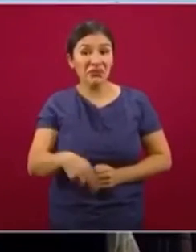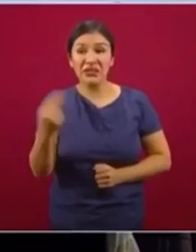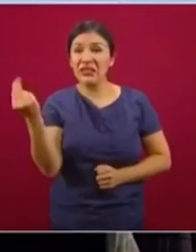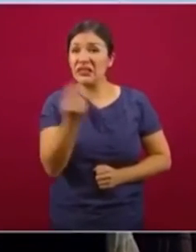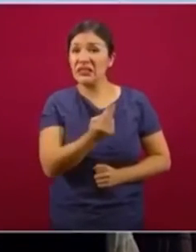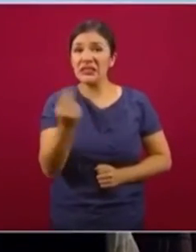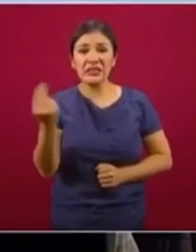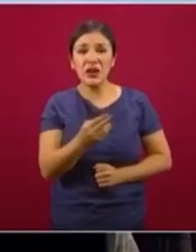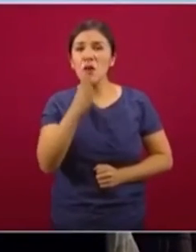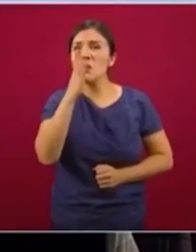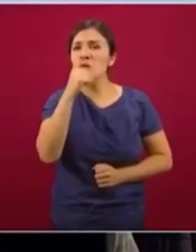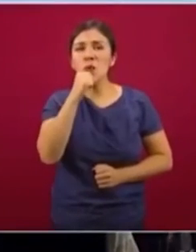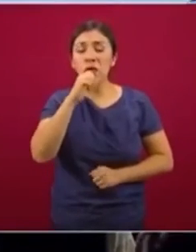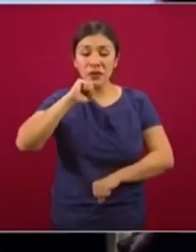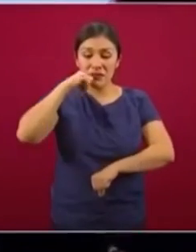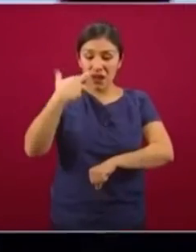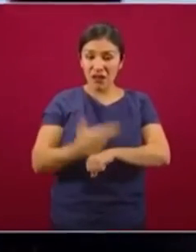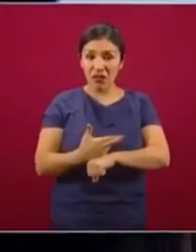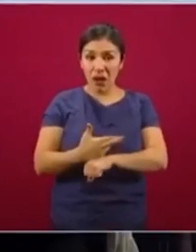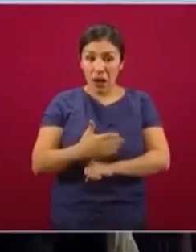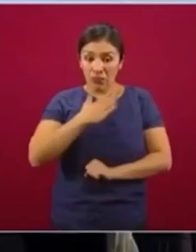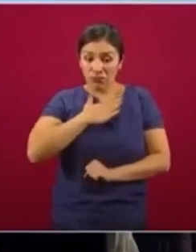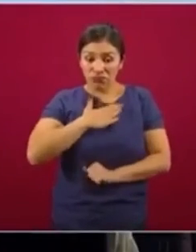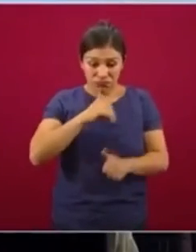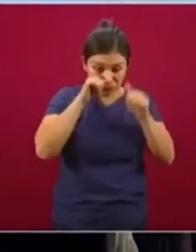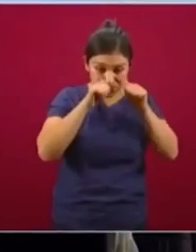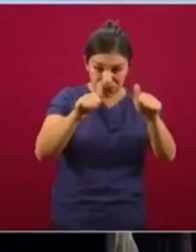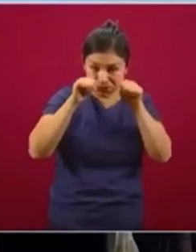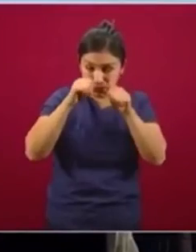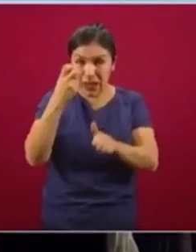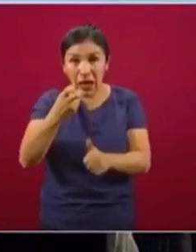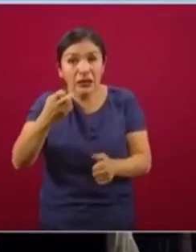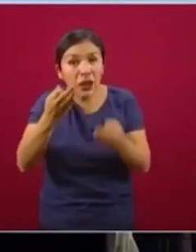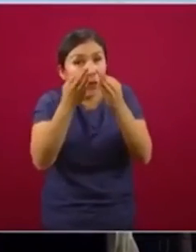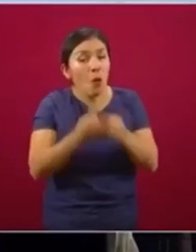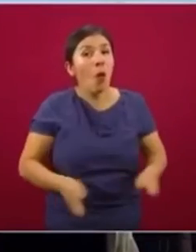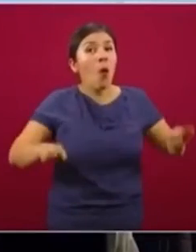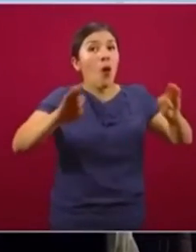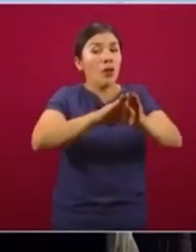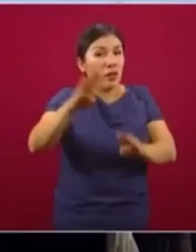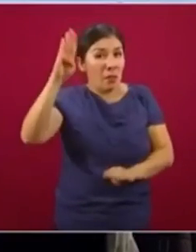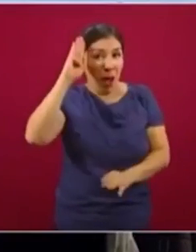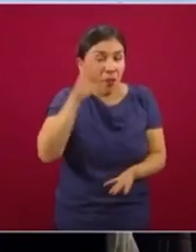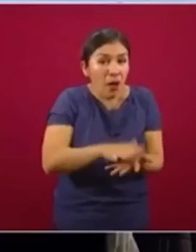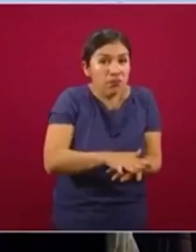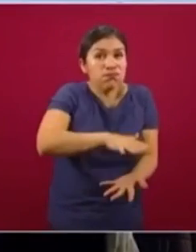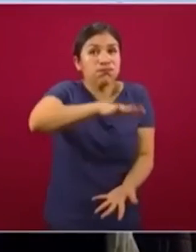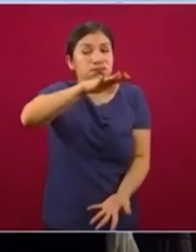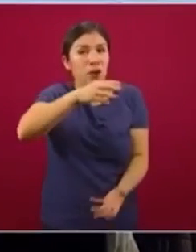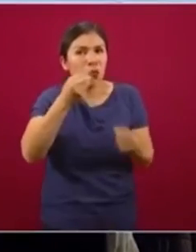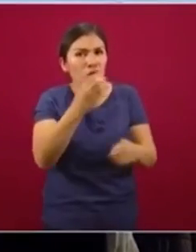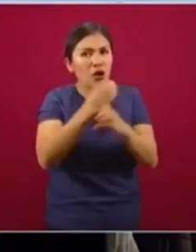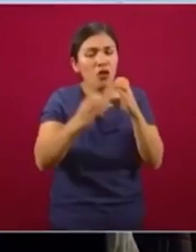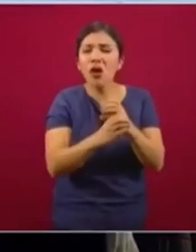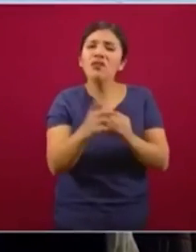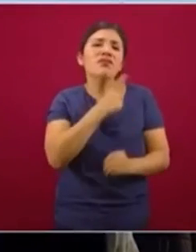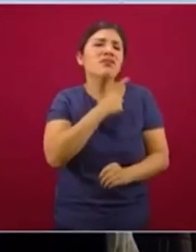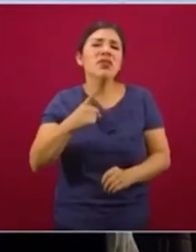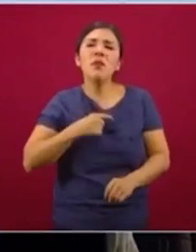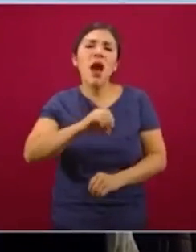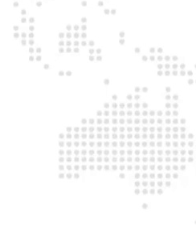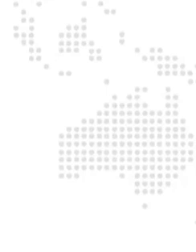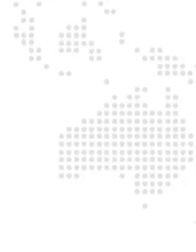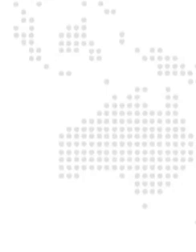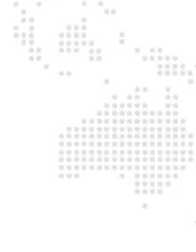puede una secretaría atender un programa de tal envergadura, de tal tamaño, si no lo hace a través de coordinación con otras